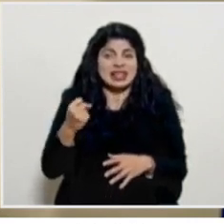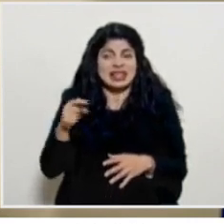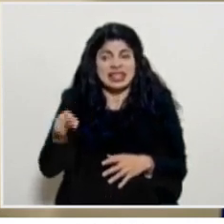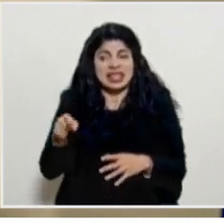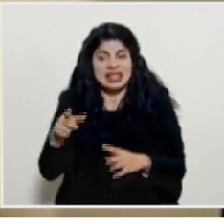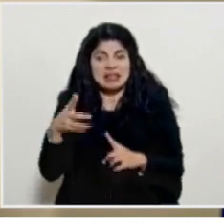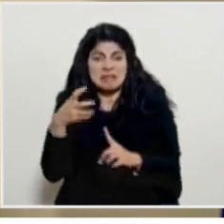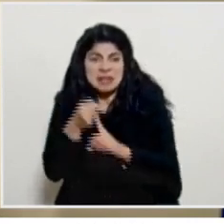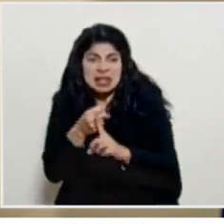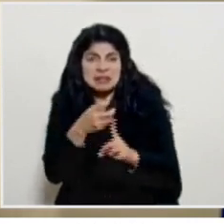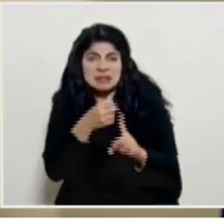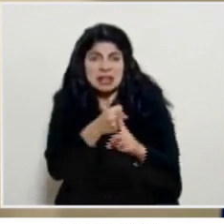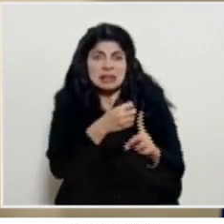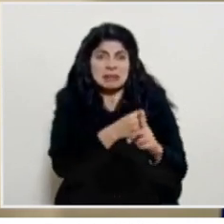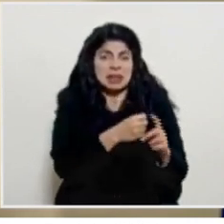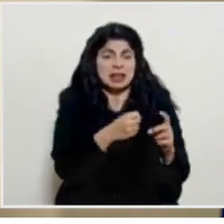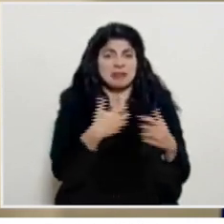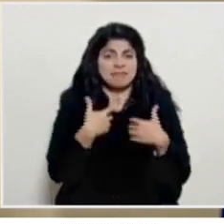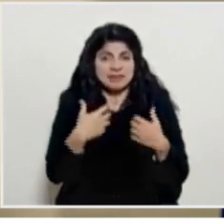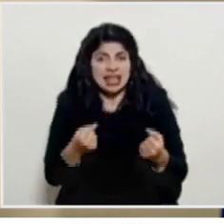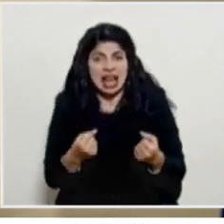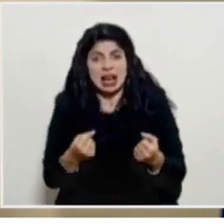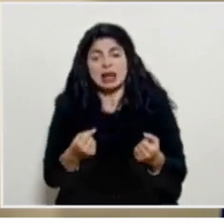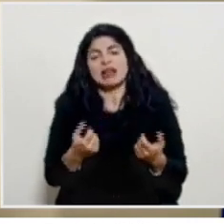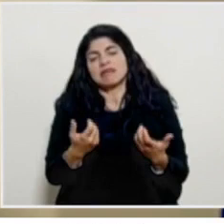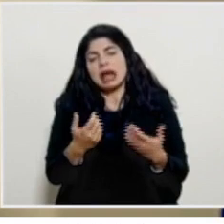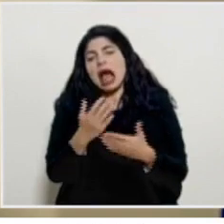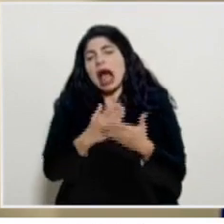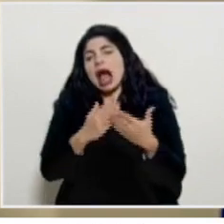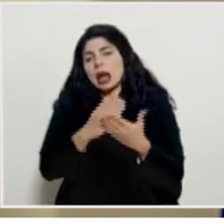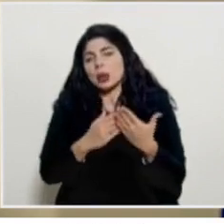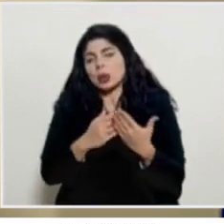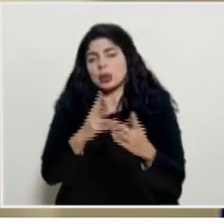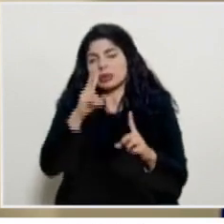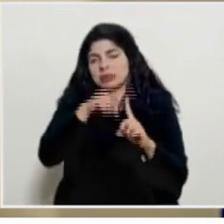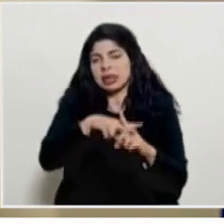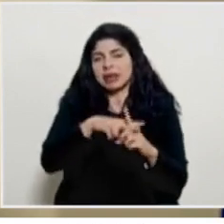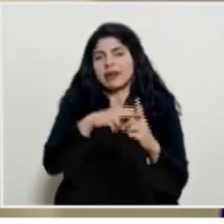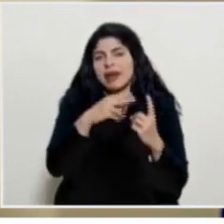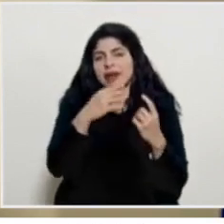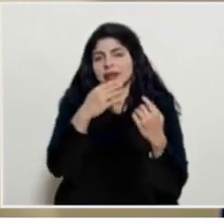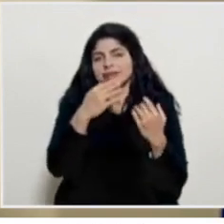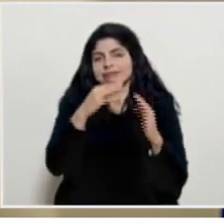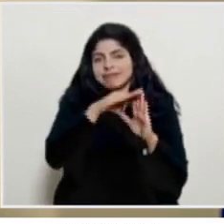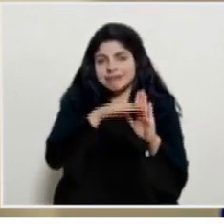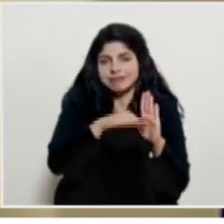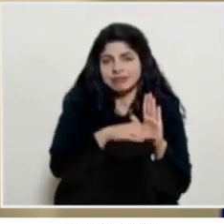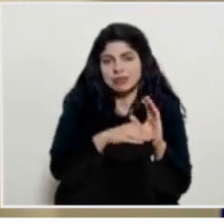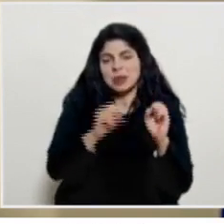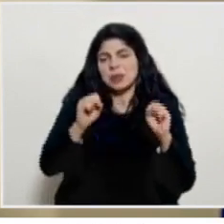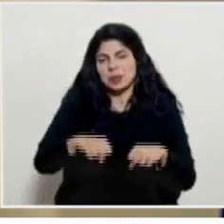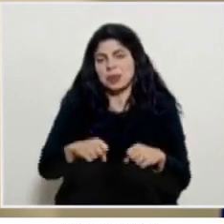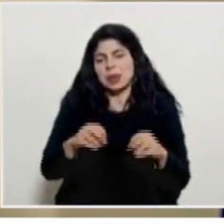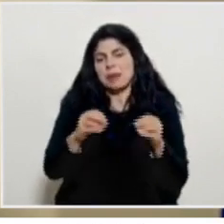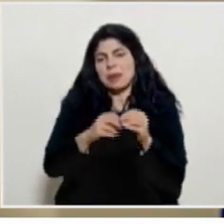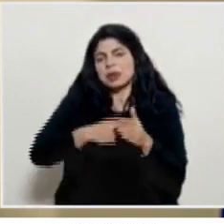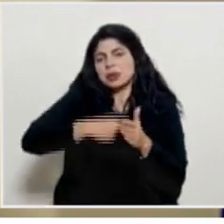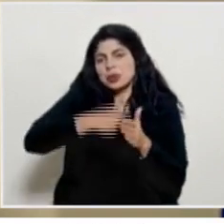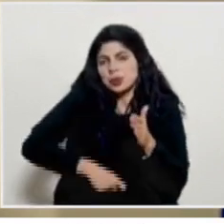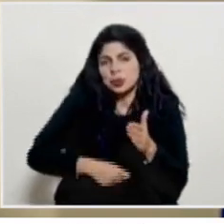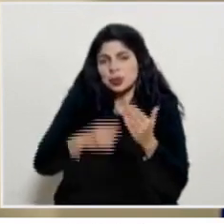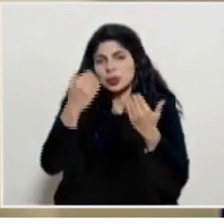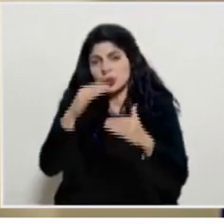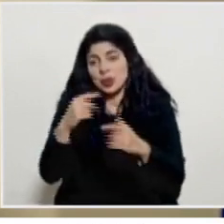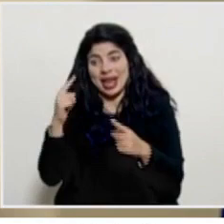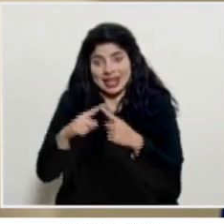repercusiones más graves en la salud pues tendremos que tomar algunas medidas que podrían justamente recrudecer todo lo que